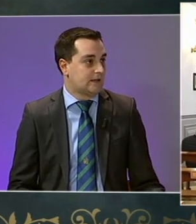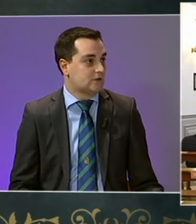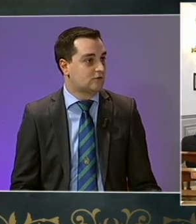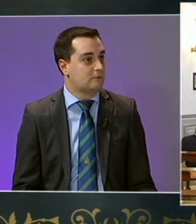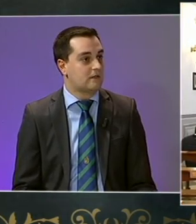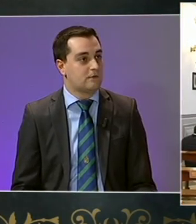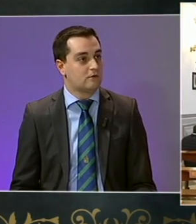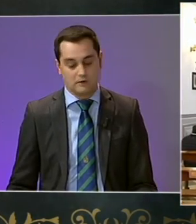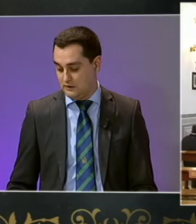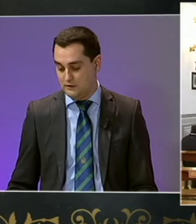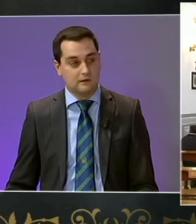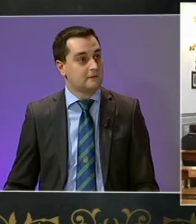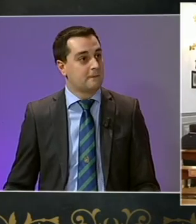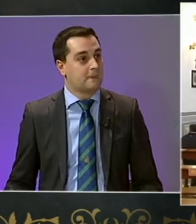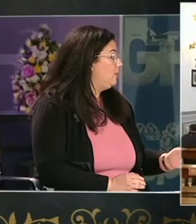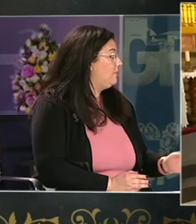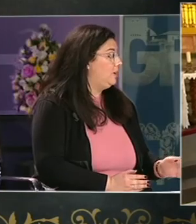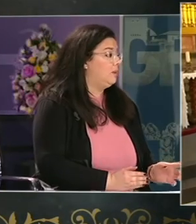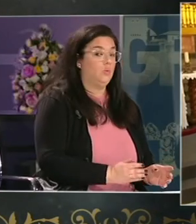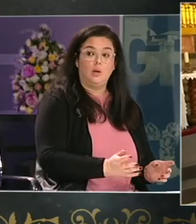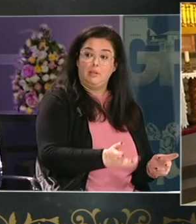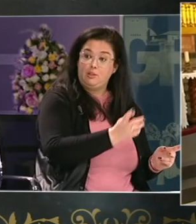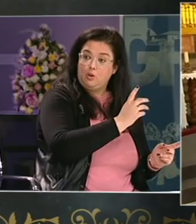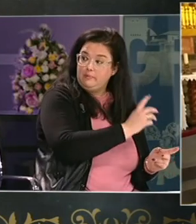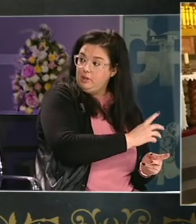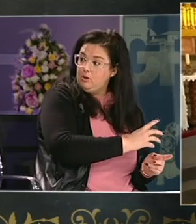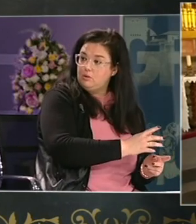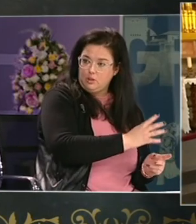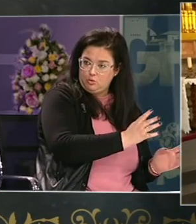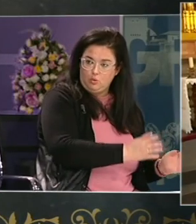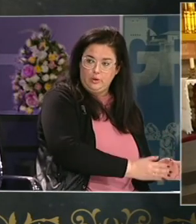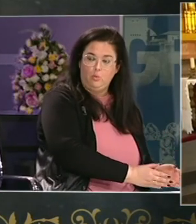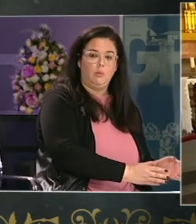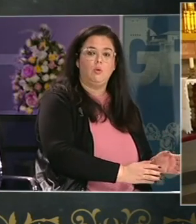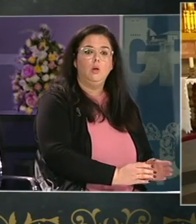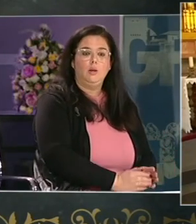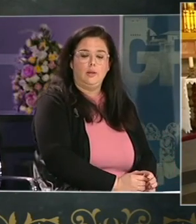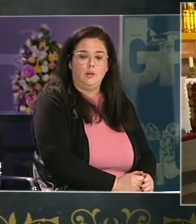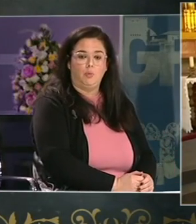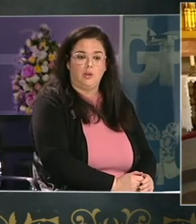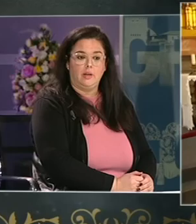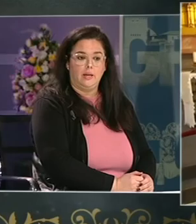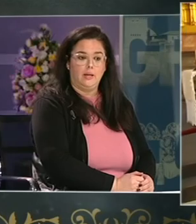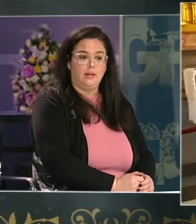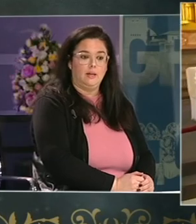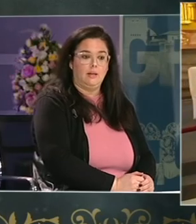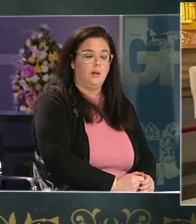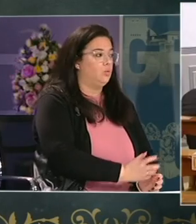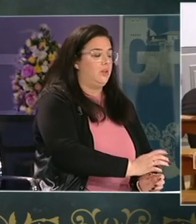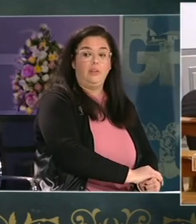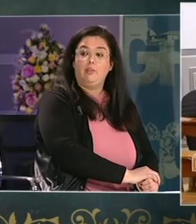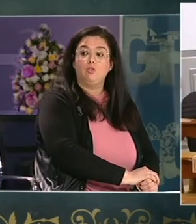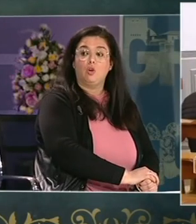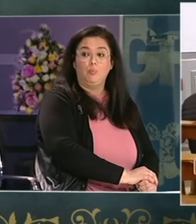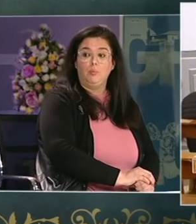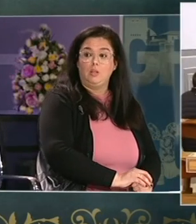cuentas esos son en principio bueno lo del estado de cuentas viene de una petición anterior esto no es nuevo porque la